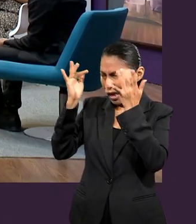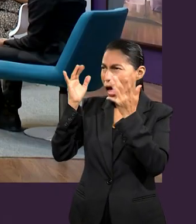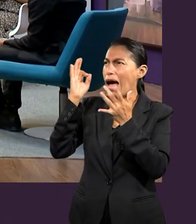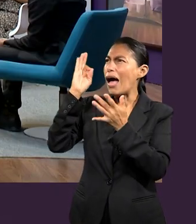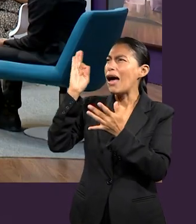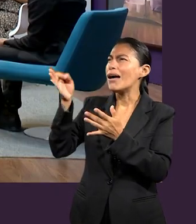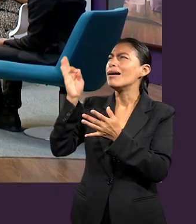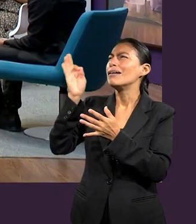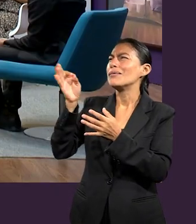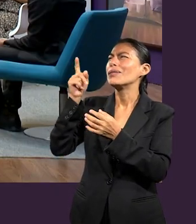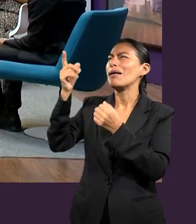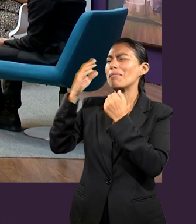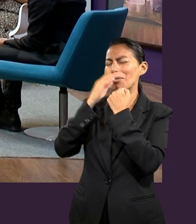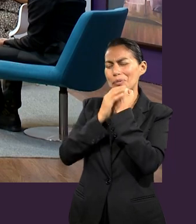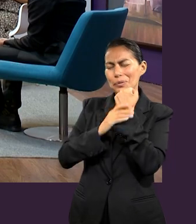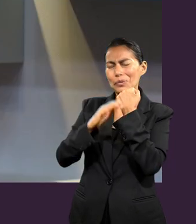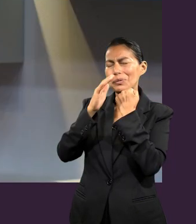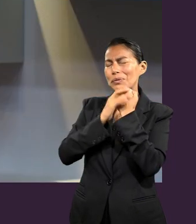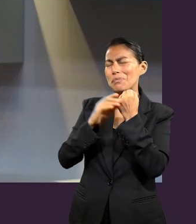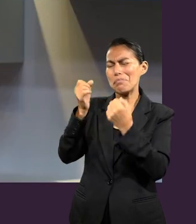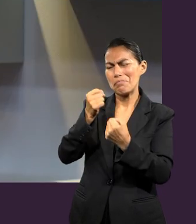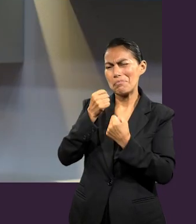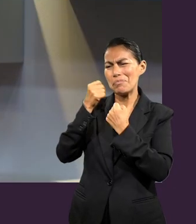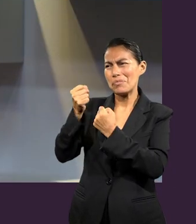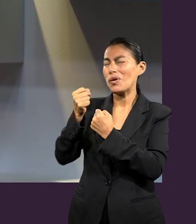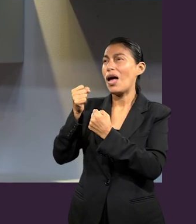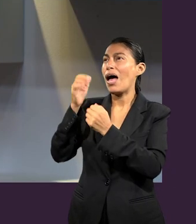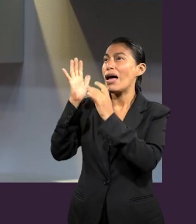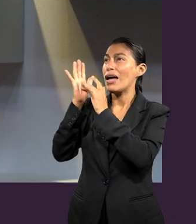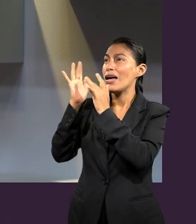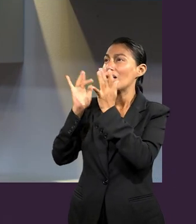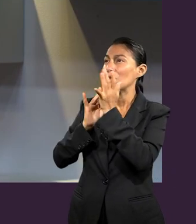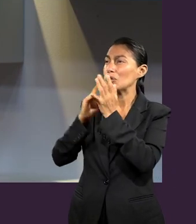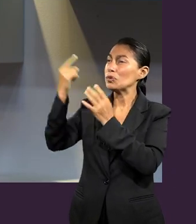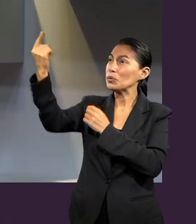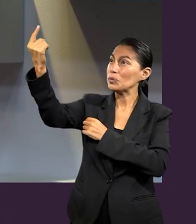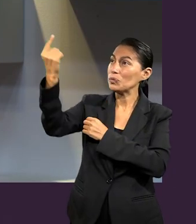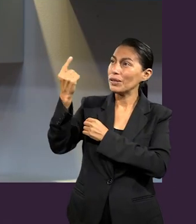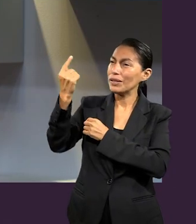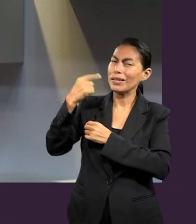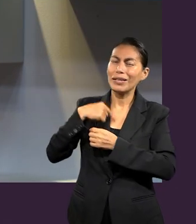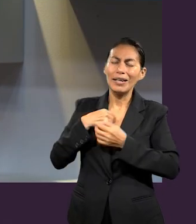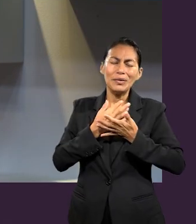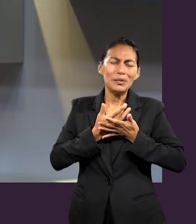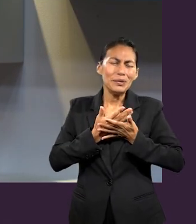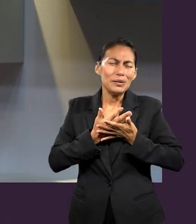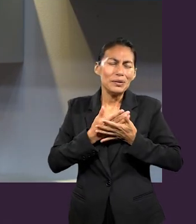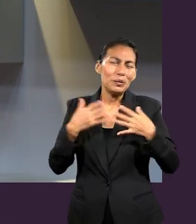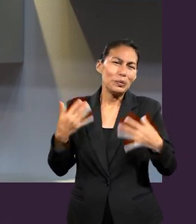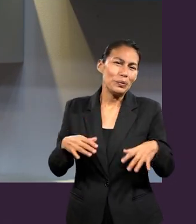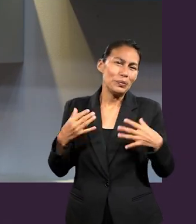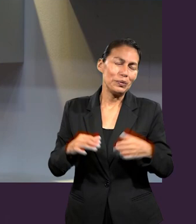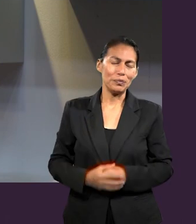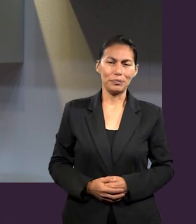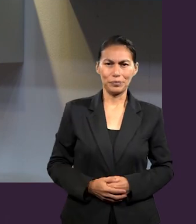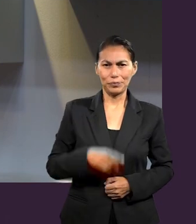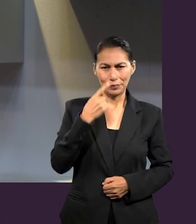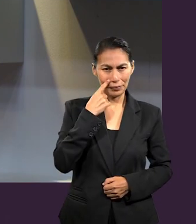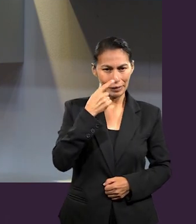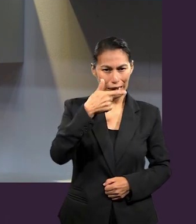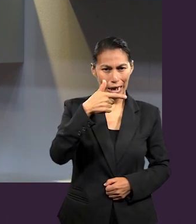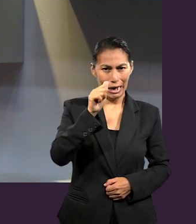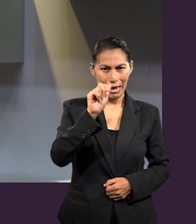que eso de la garantía, nosotros no compartimos esa práctica, ¿no? Pero en